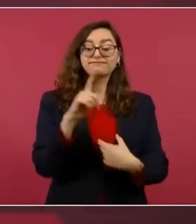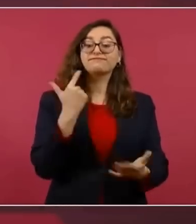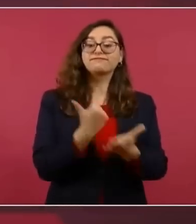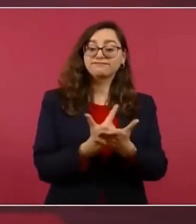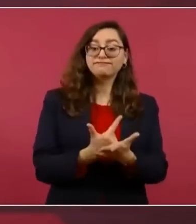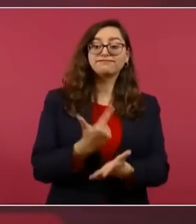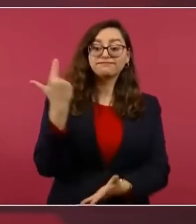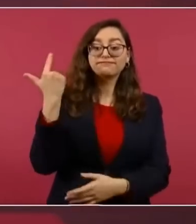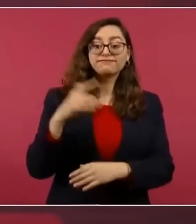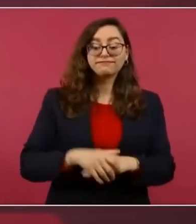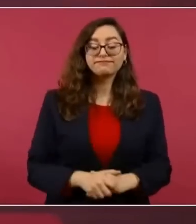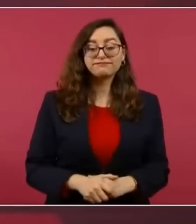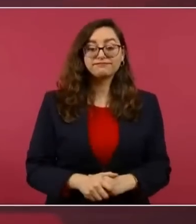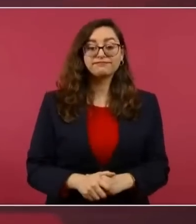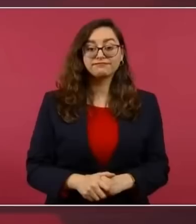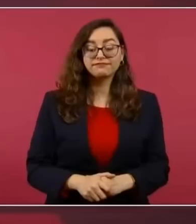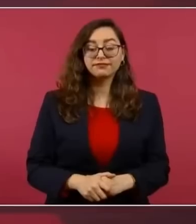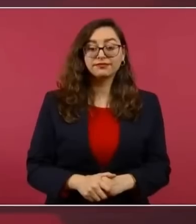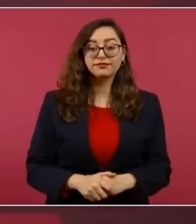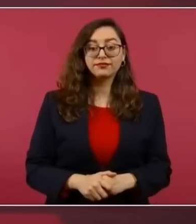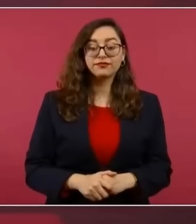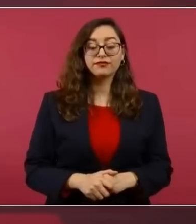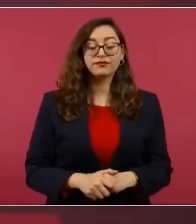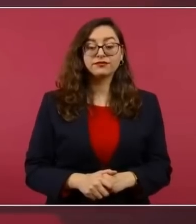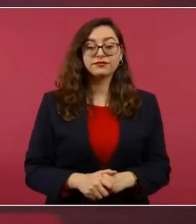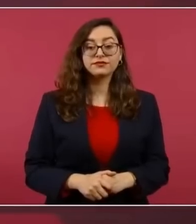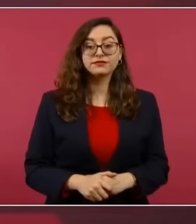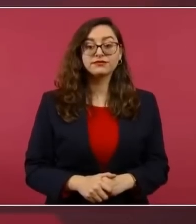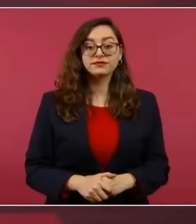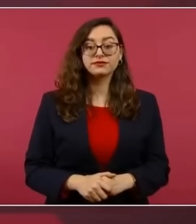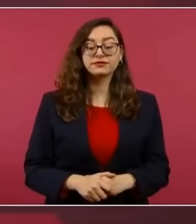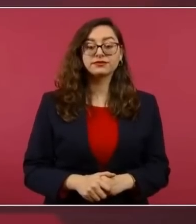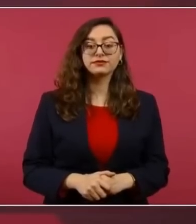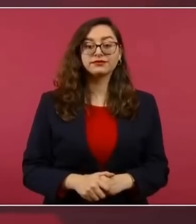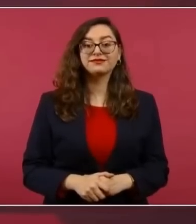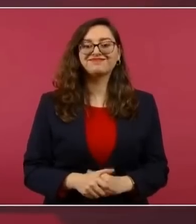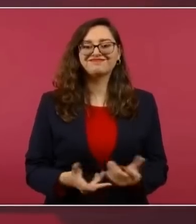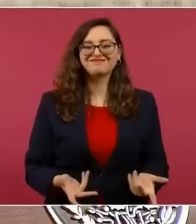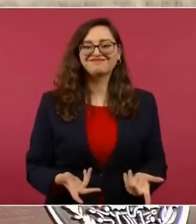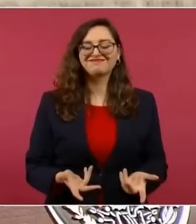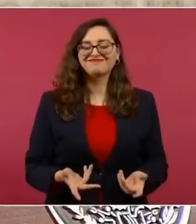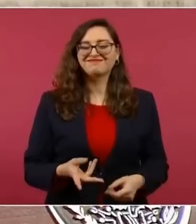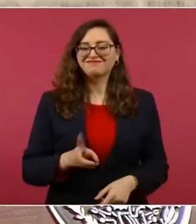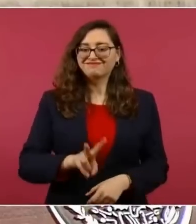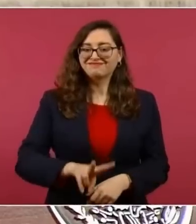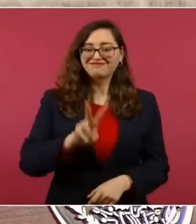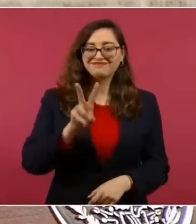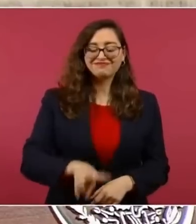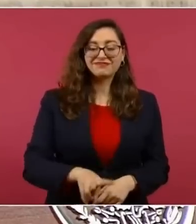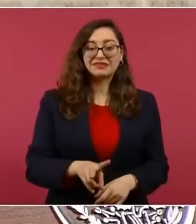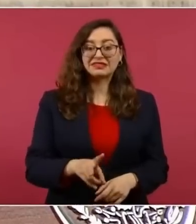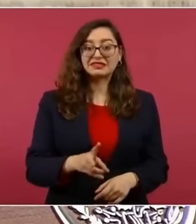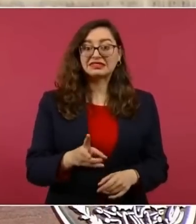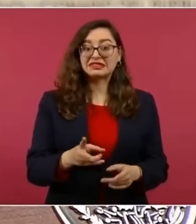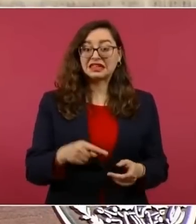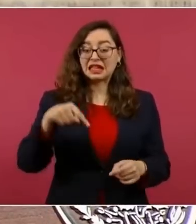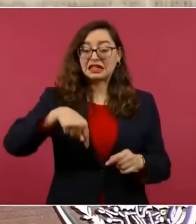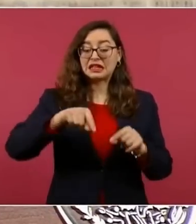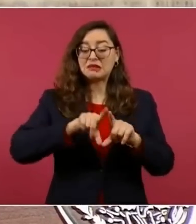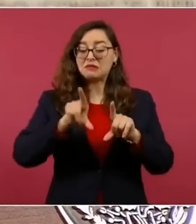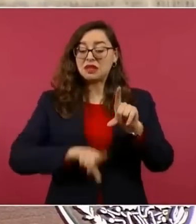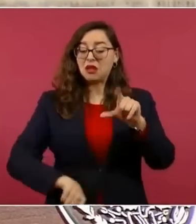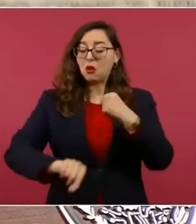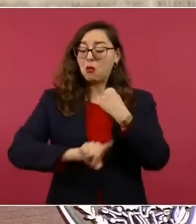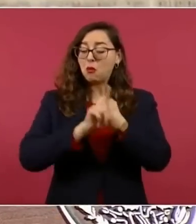Por eso hablábamos de que no era una crisis lo que se padecía en México.